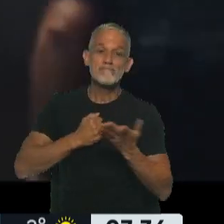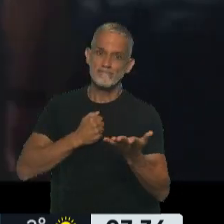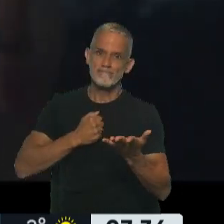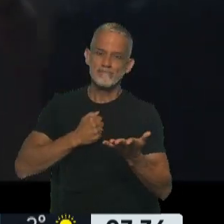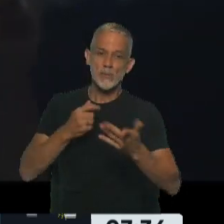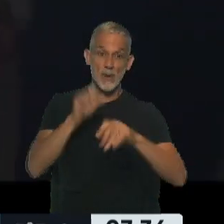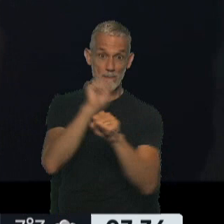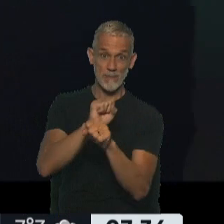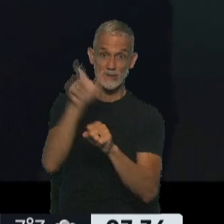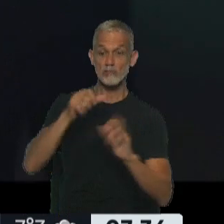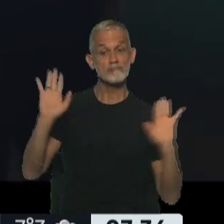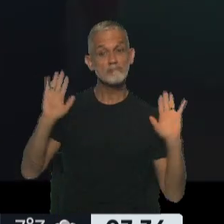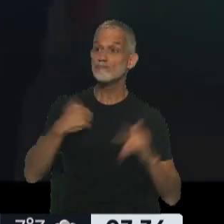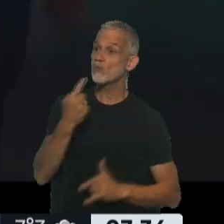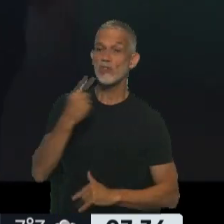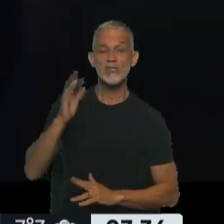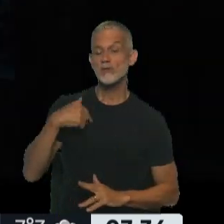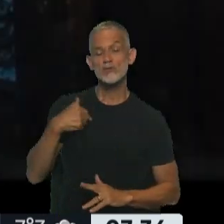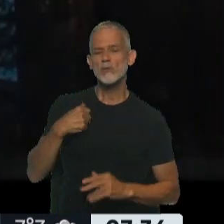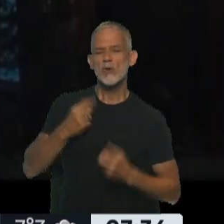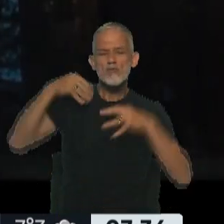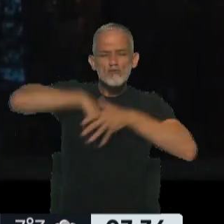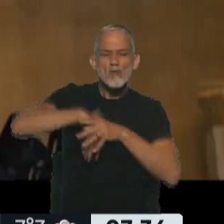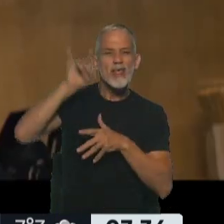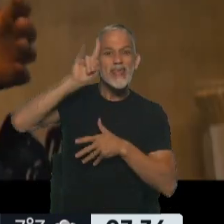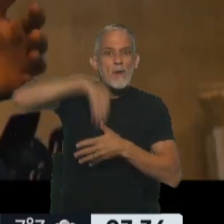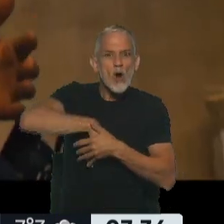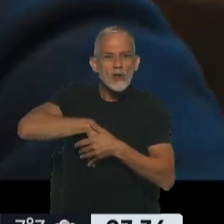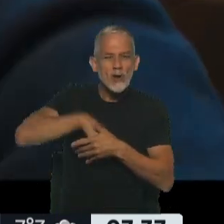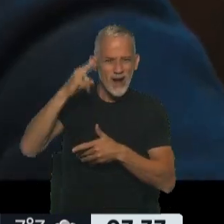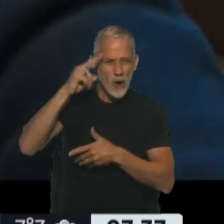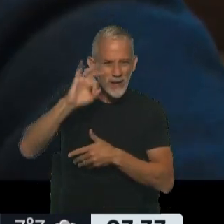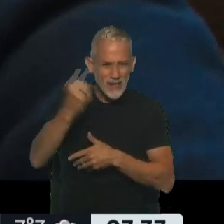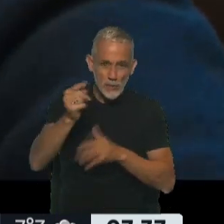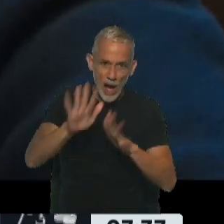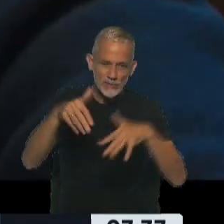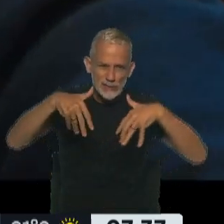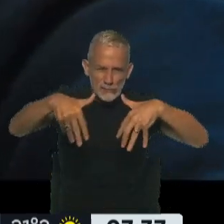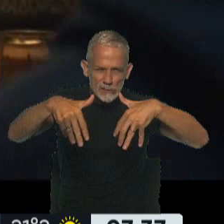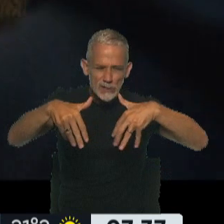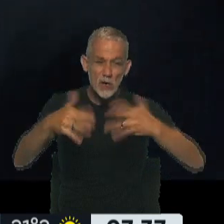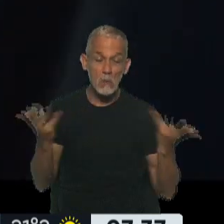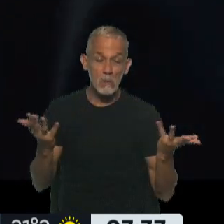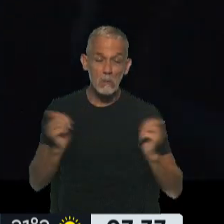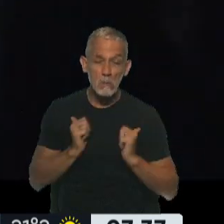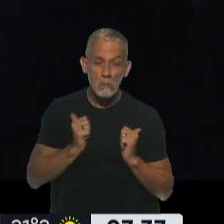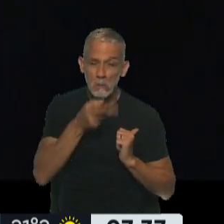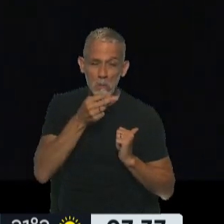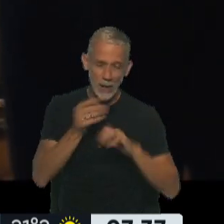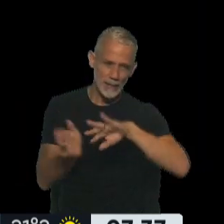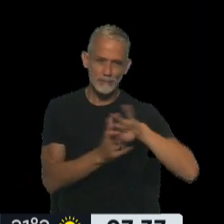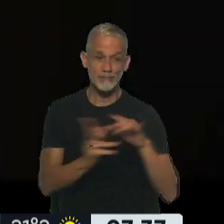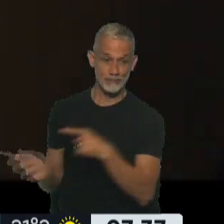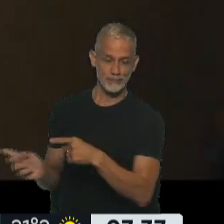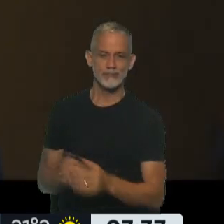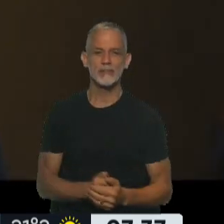el preso dice y le afirma estar procedido por un demonio. 90 minutos de eso, de terror ni la té. Juega o muere, dos